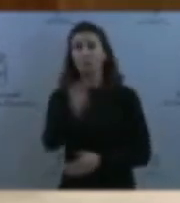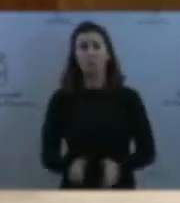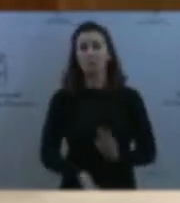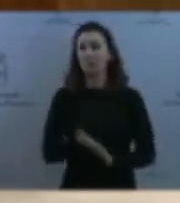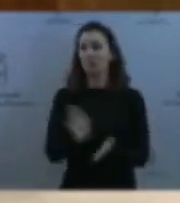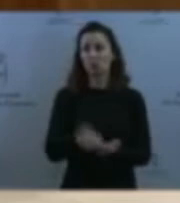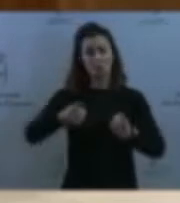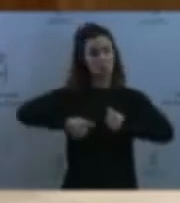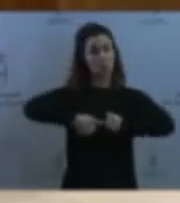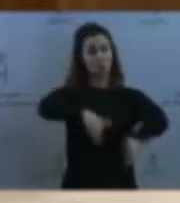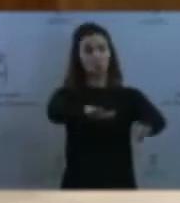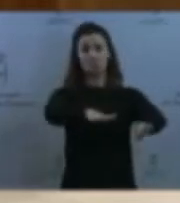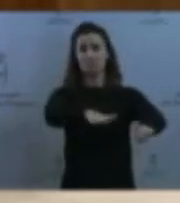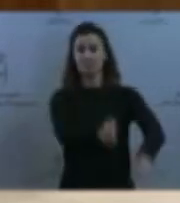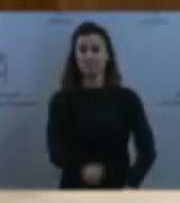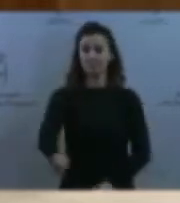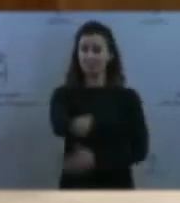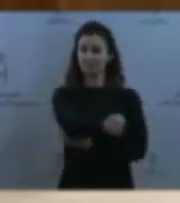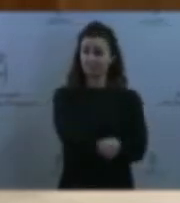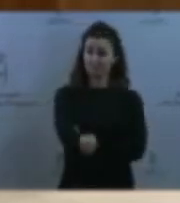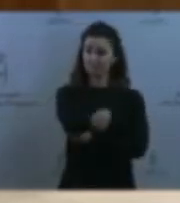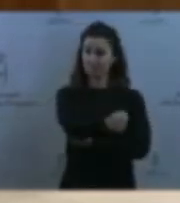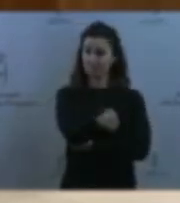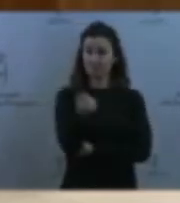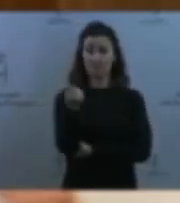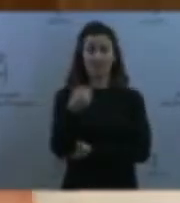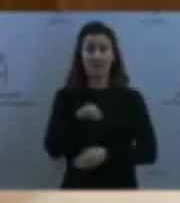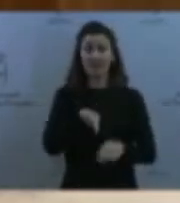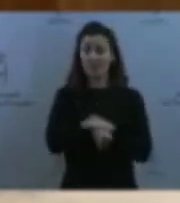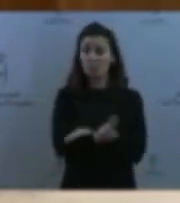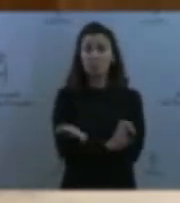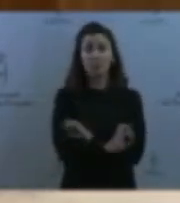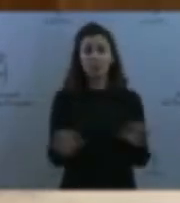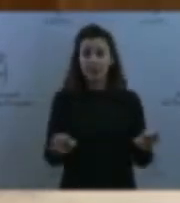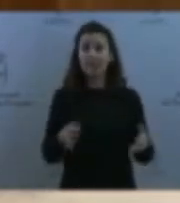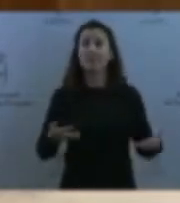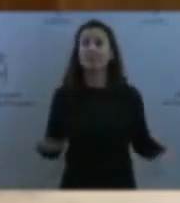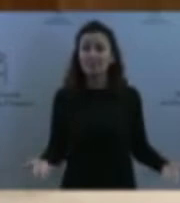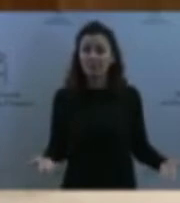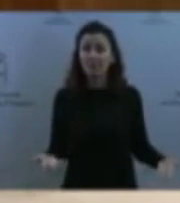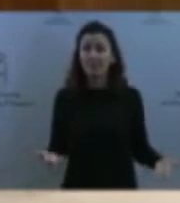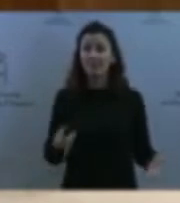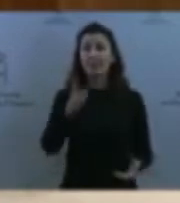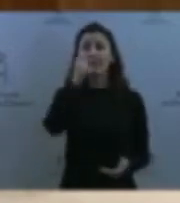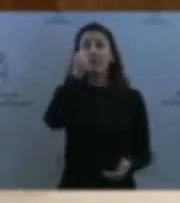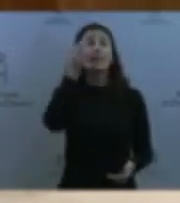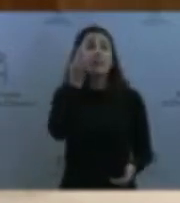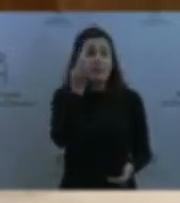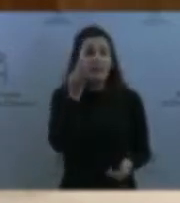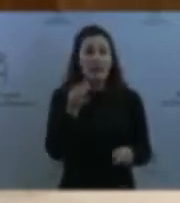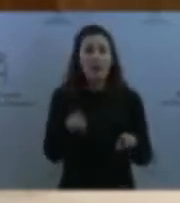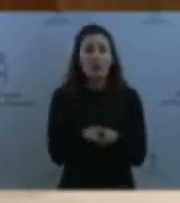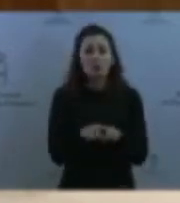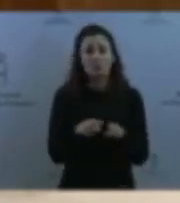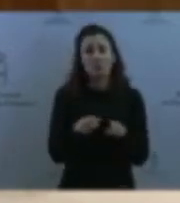y sin ningún recurso. Y esto incluso, aunque sea una niña víctima de trata, que intenta escapar de la explotación sexual a la que es